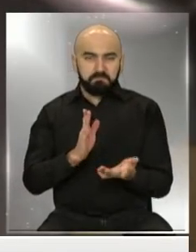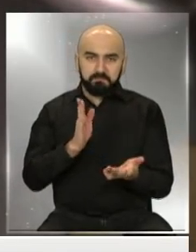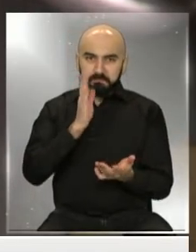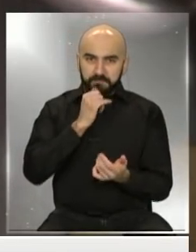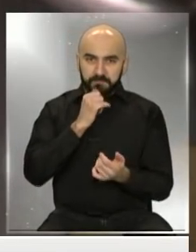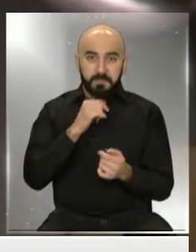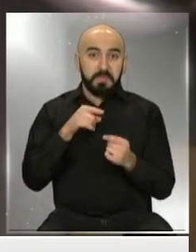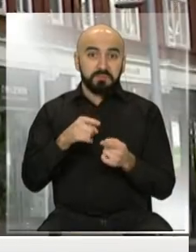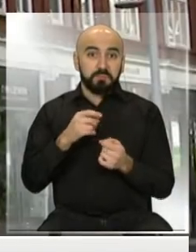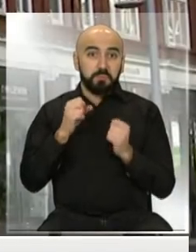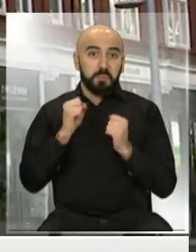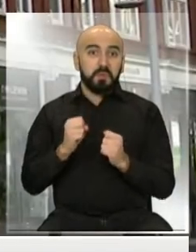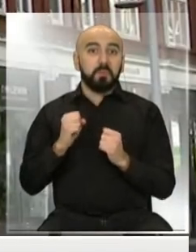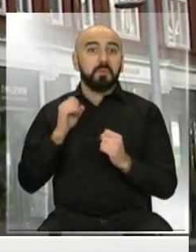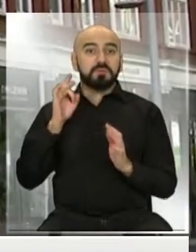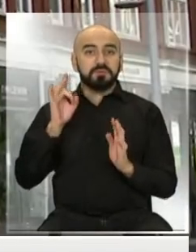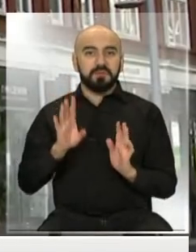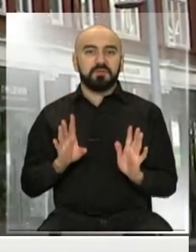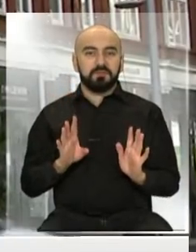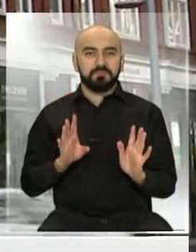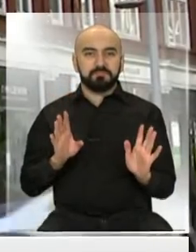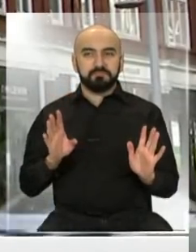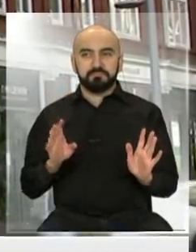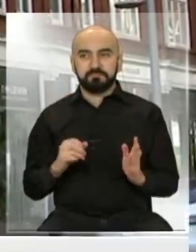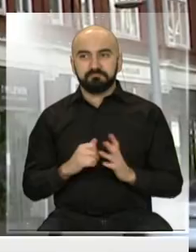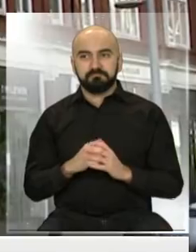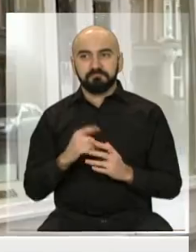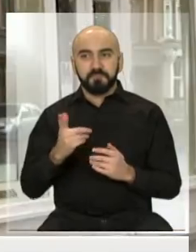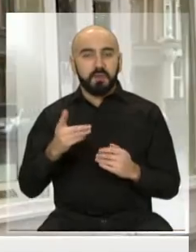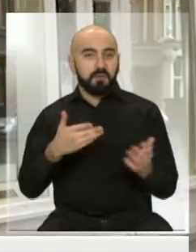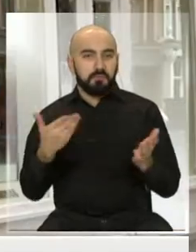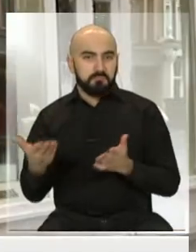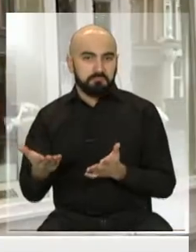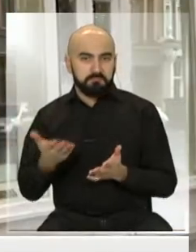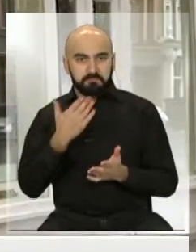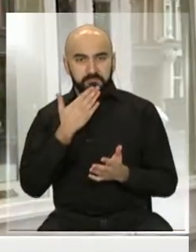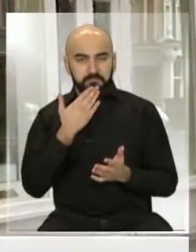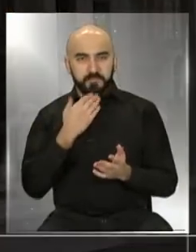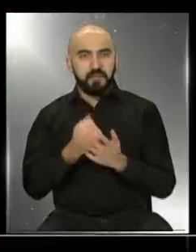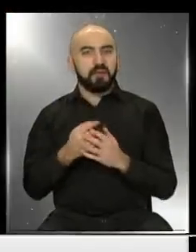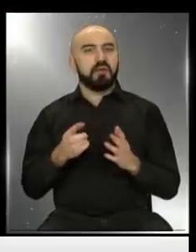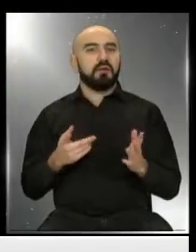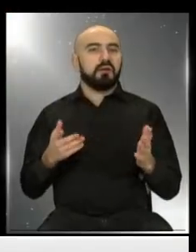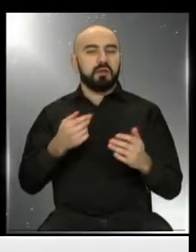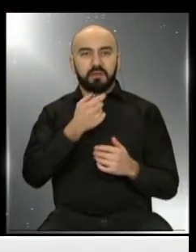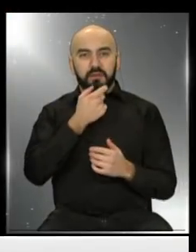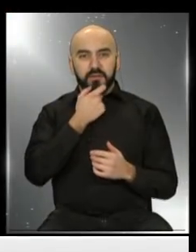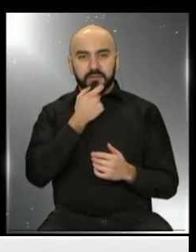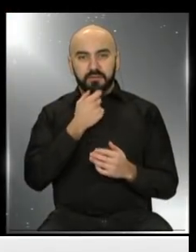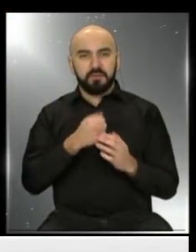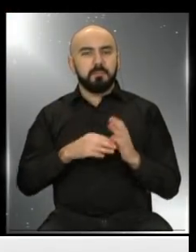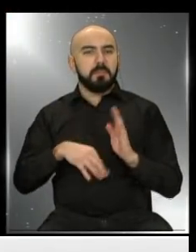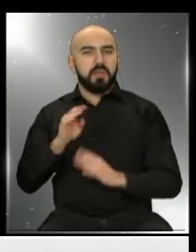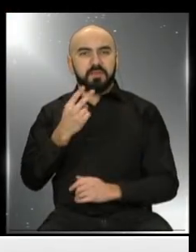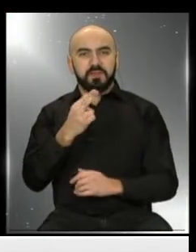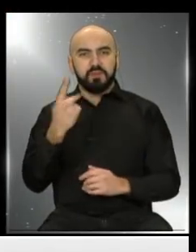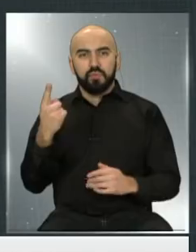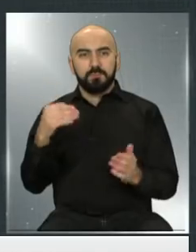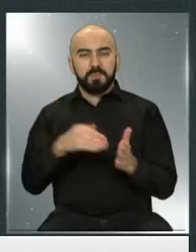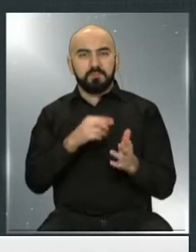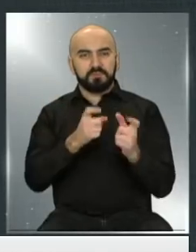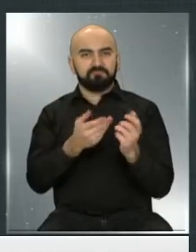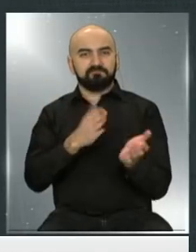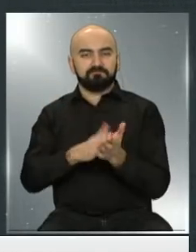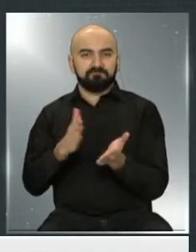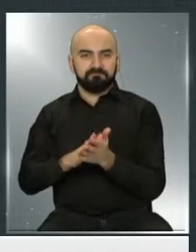que podemos desprender de esa información. Mientras tanto, el Reino Unido registra más de 21.000 decesos por COVID